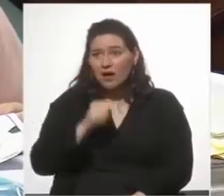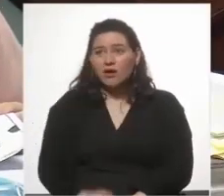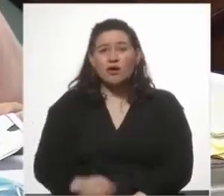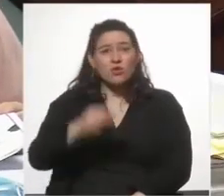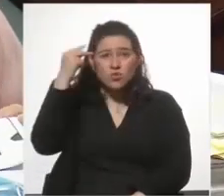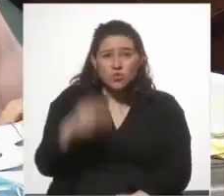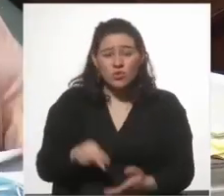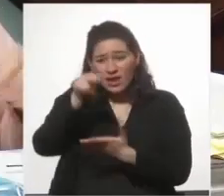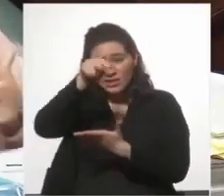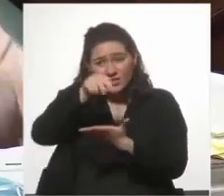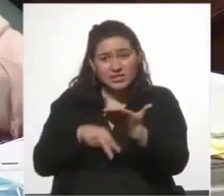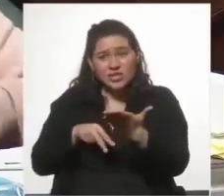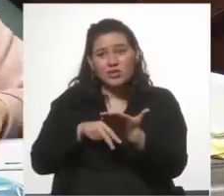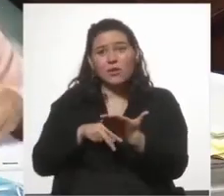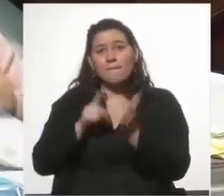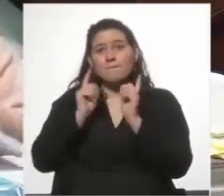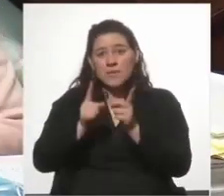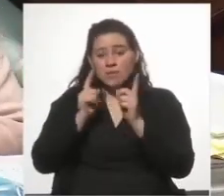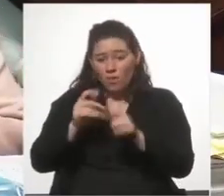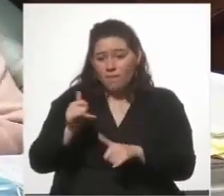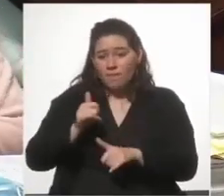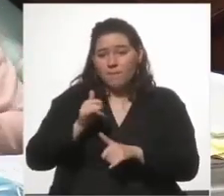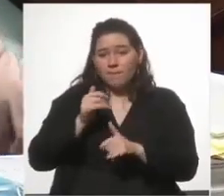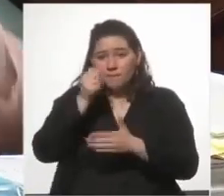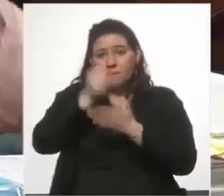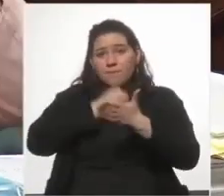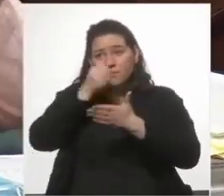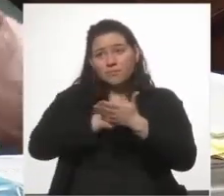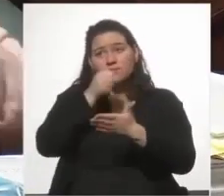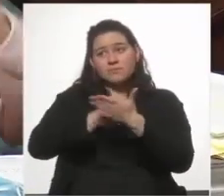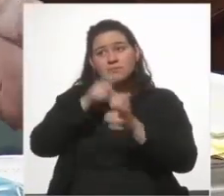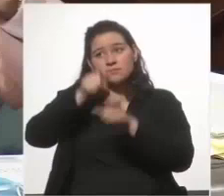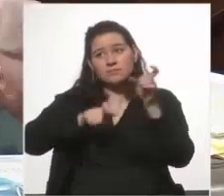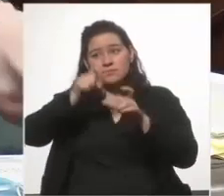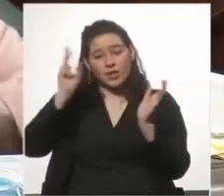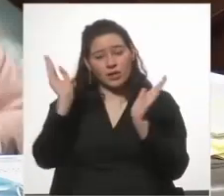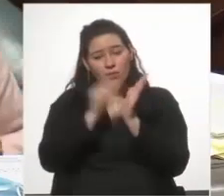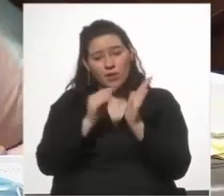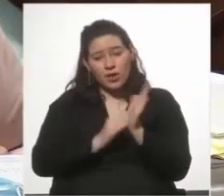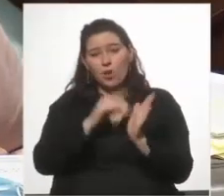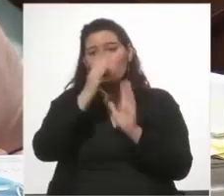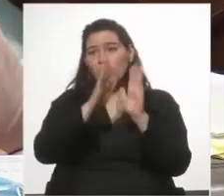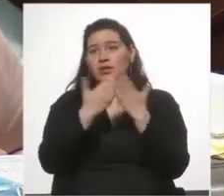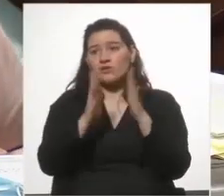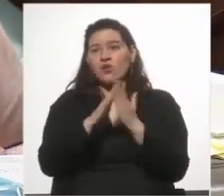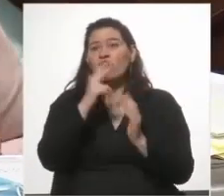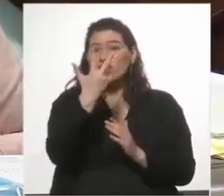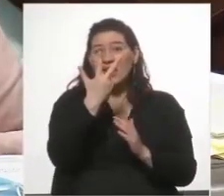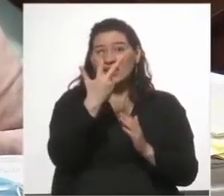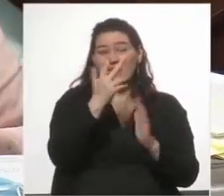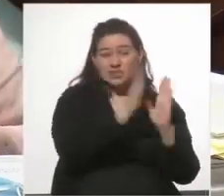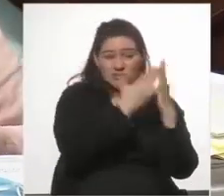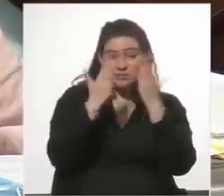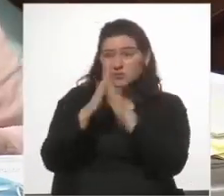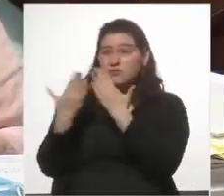¿No leyeron lo que los propios militantes de la organización pusieron en un libro que tiene tres tomos?